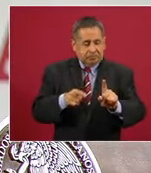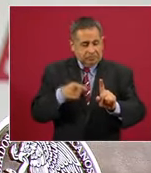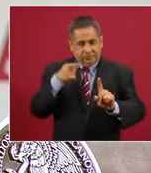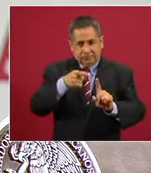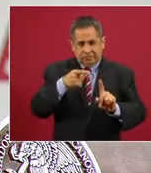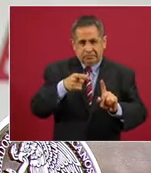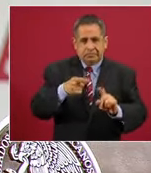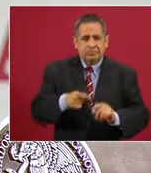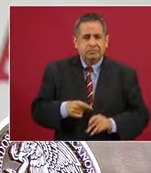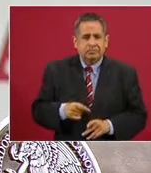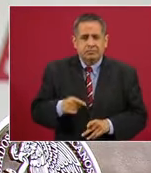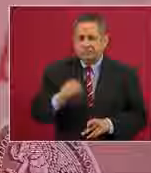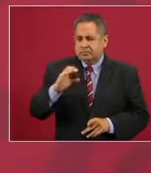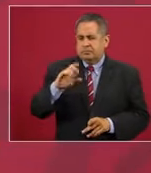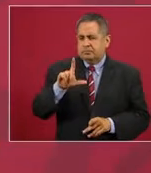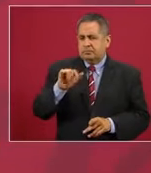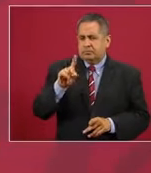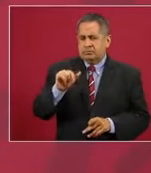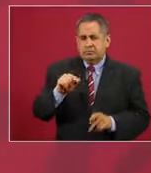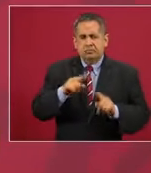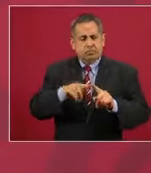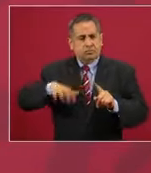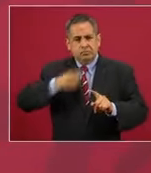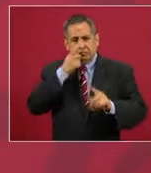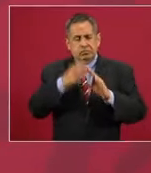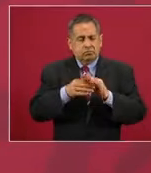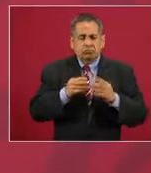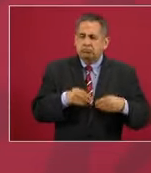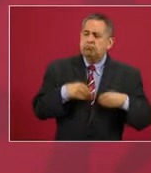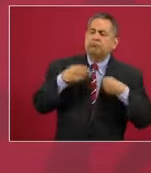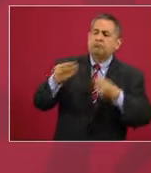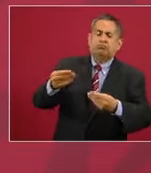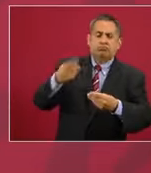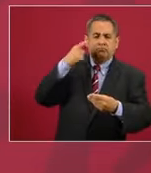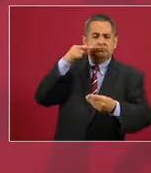Claudia, a entregar